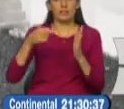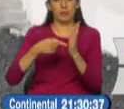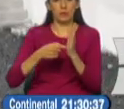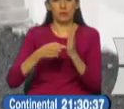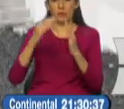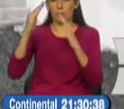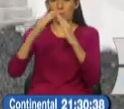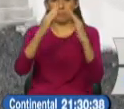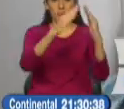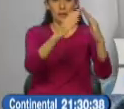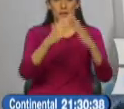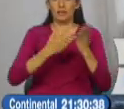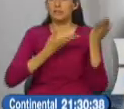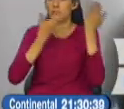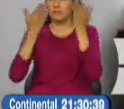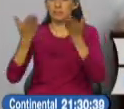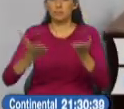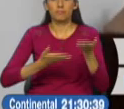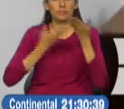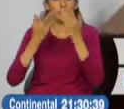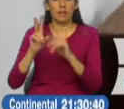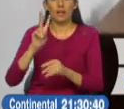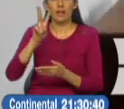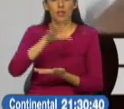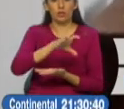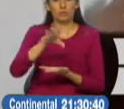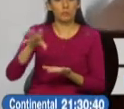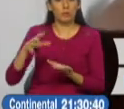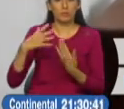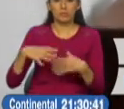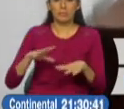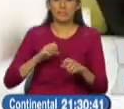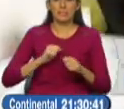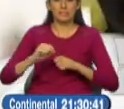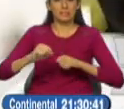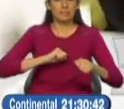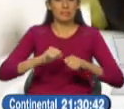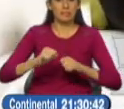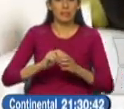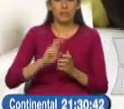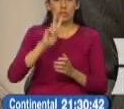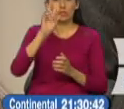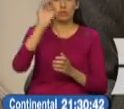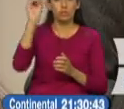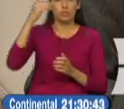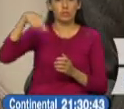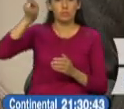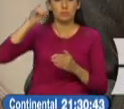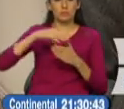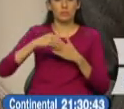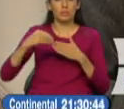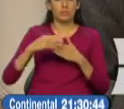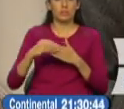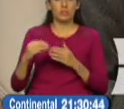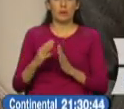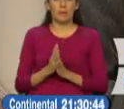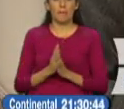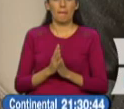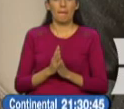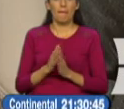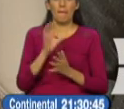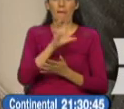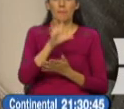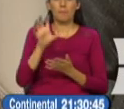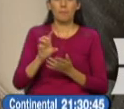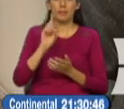La inversión en vivienda para los habitantes de las dos provincias golpeadas por el sismo supera los 200 millones de dólares. En el caso de la provincia de Manaví